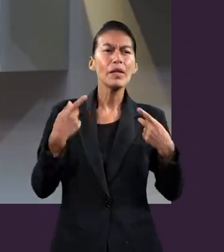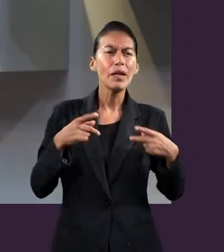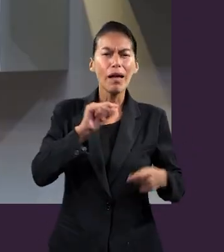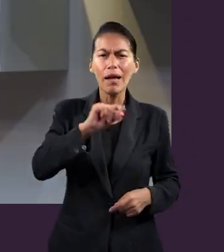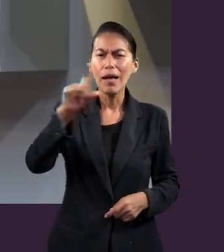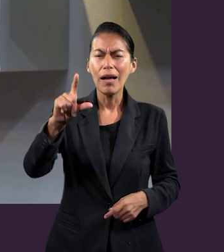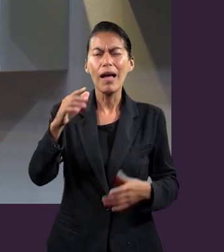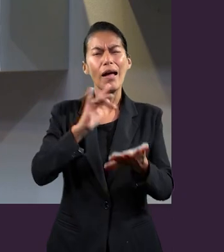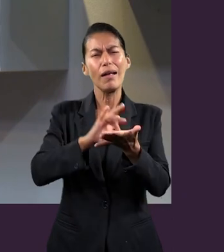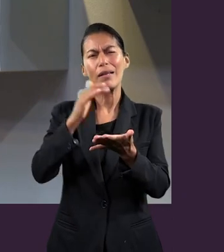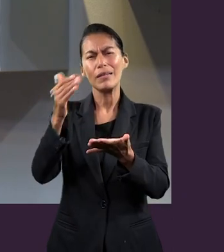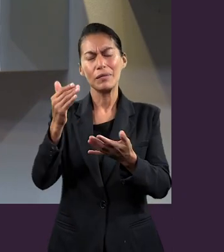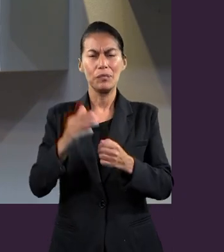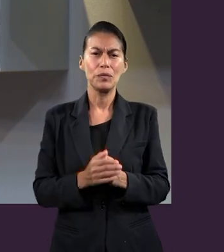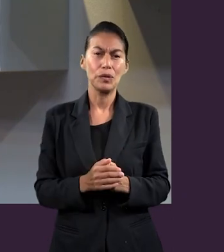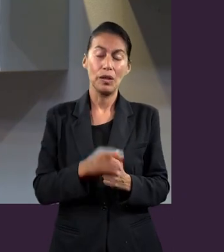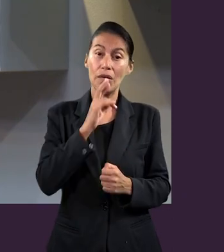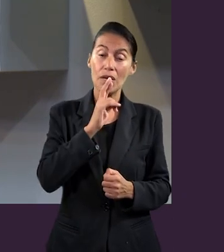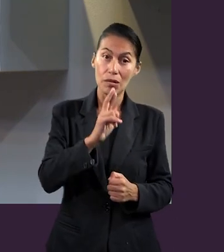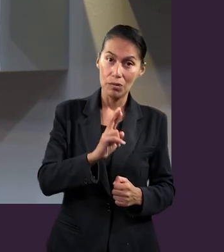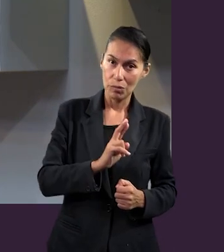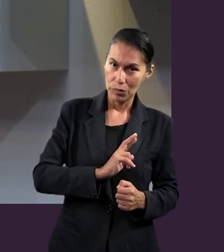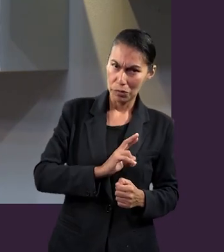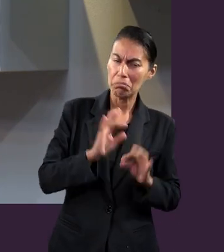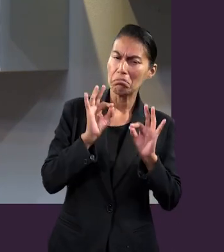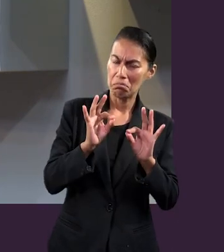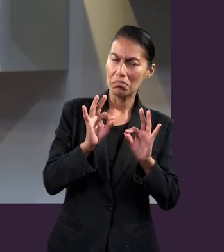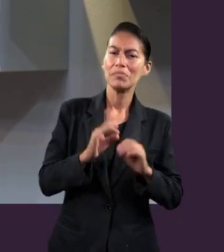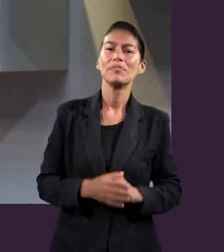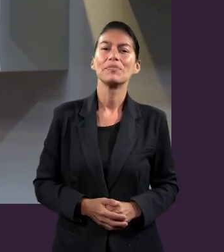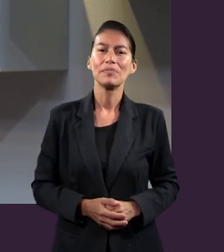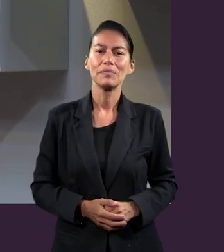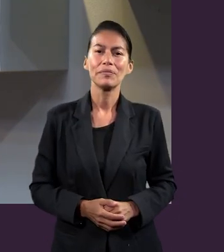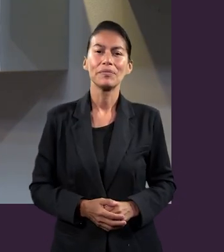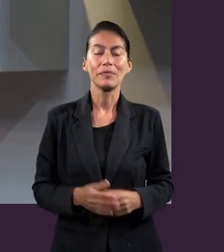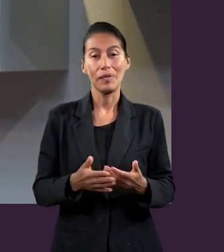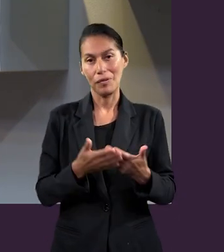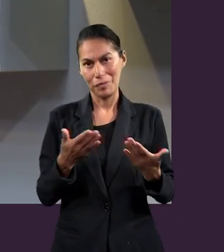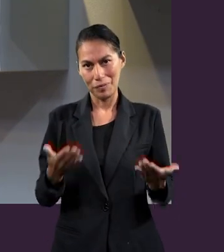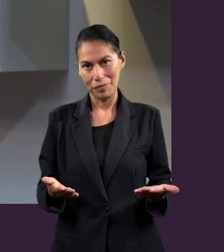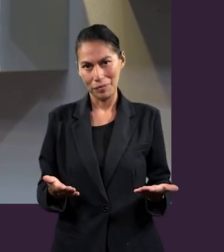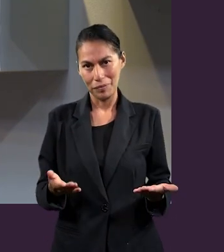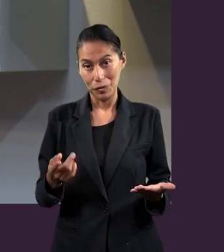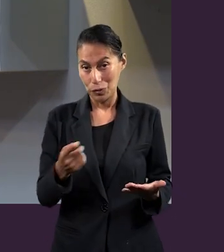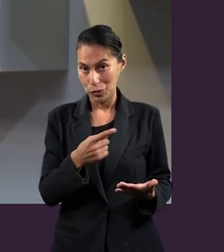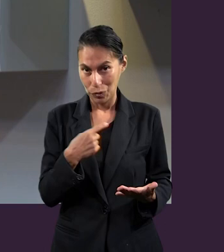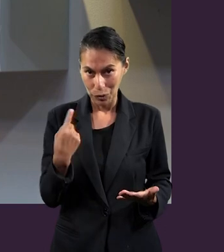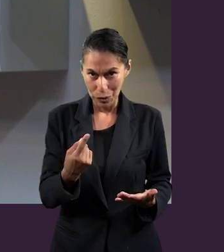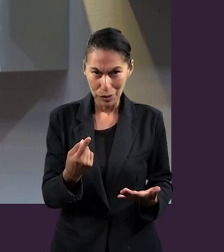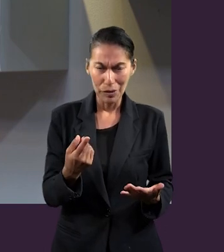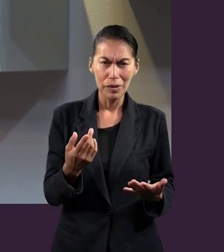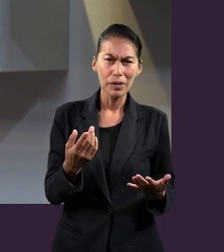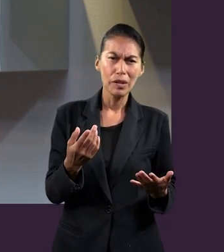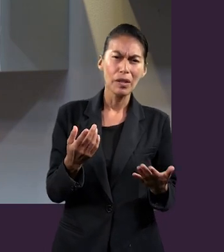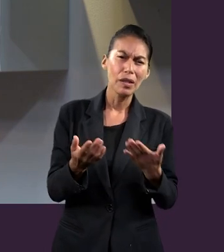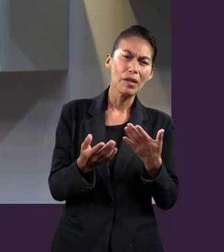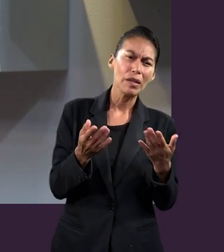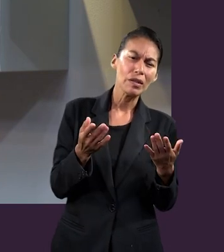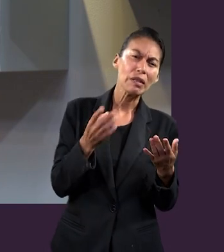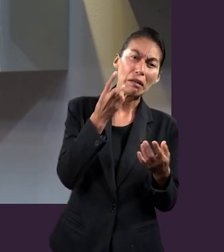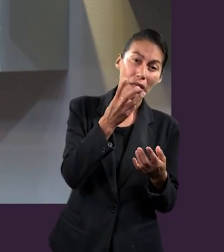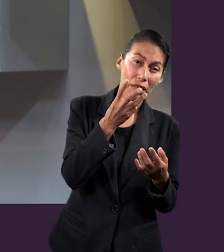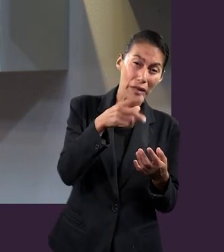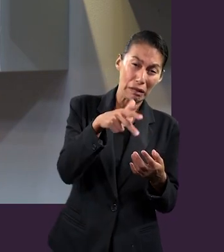Queremos agradecer al experto una vez más por darnos una respuesta tan acertada. Hasta este momento hemos visto un